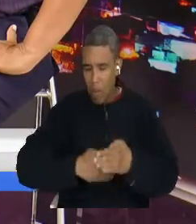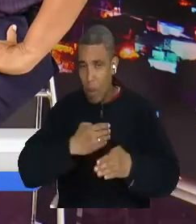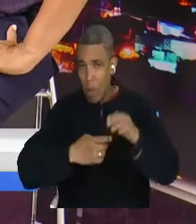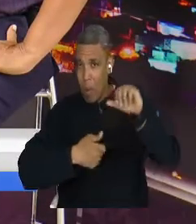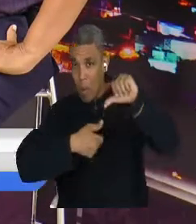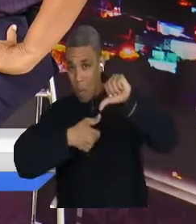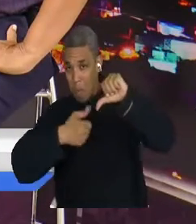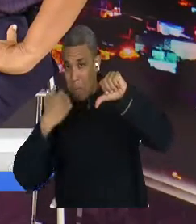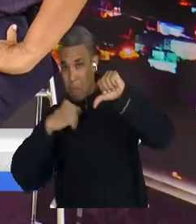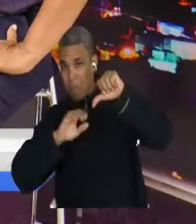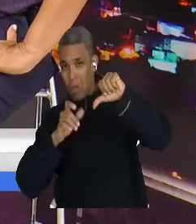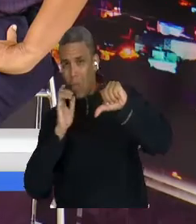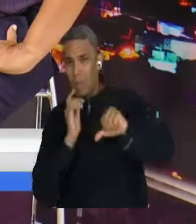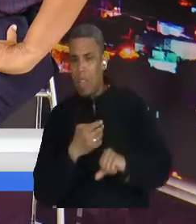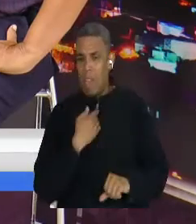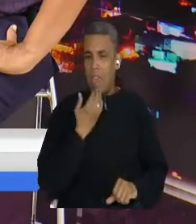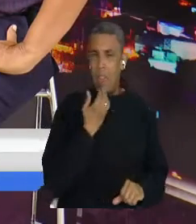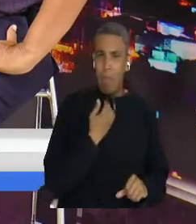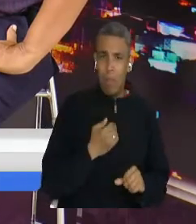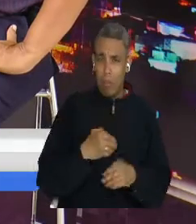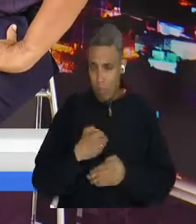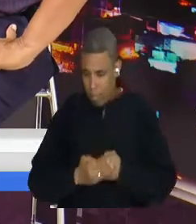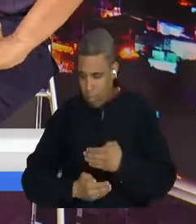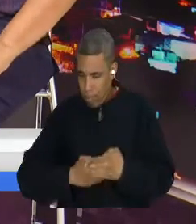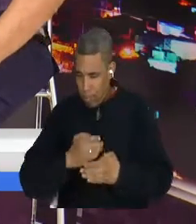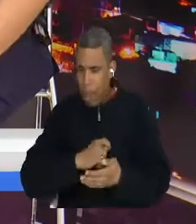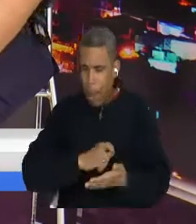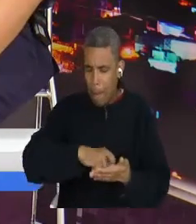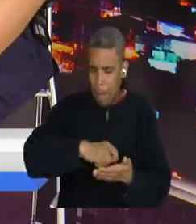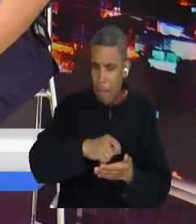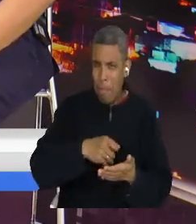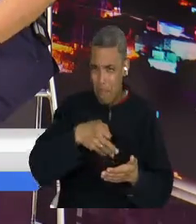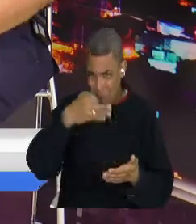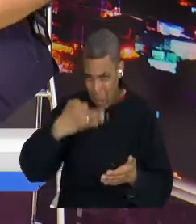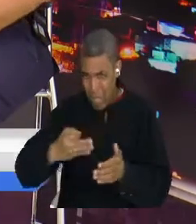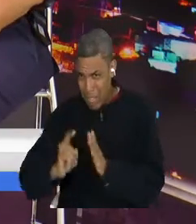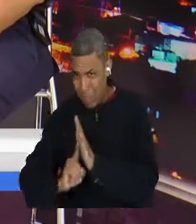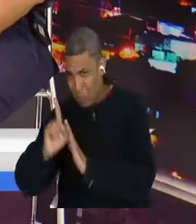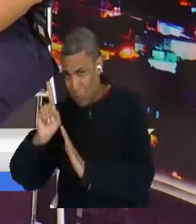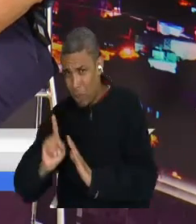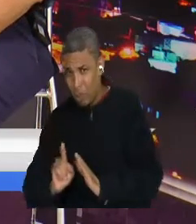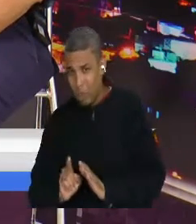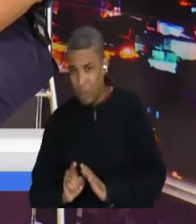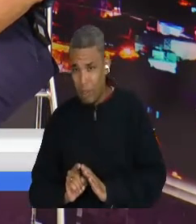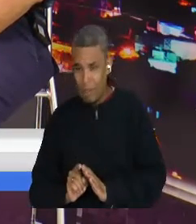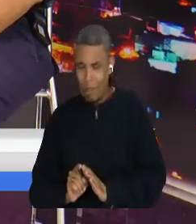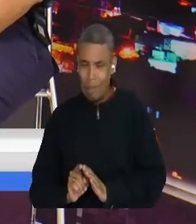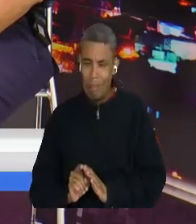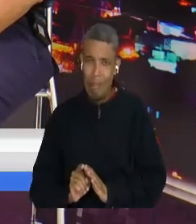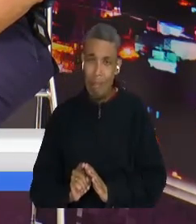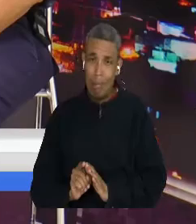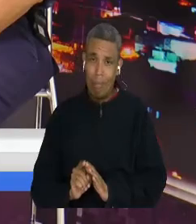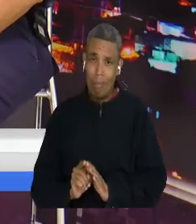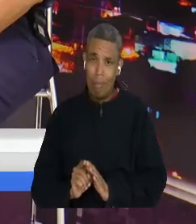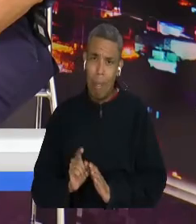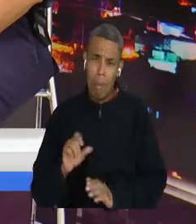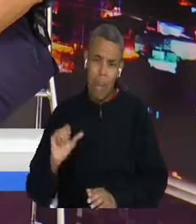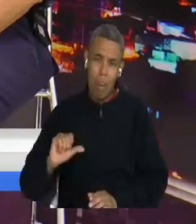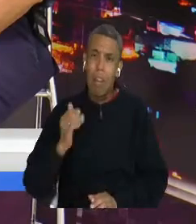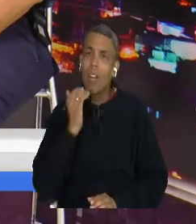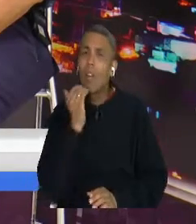El Salvador es una muestra de ello. Entonces, creo que es muy pertinente tener